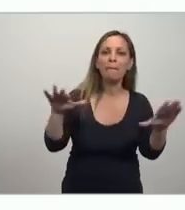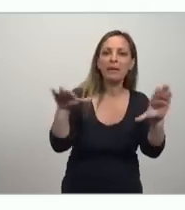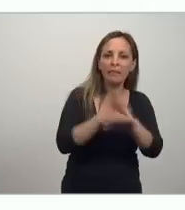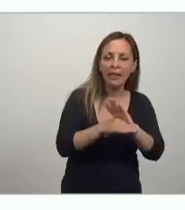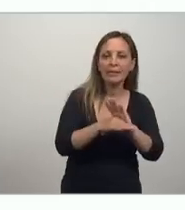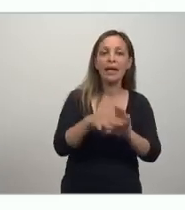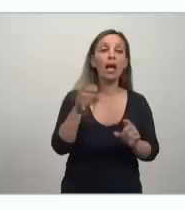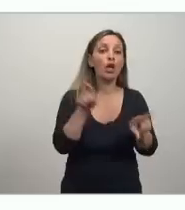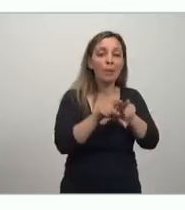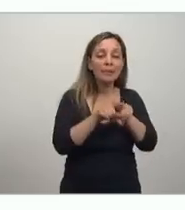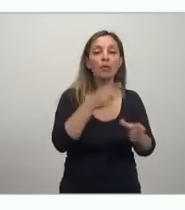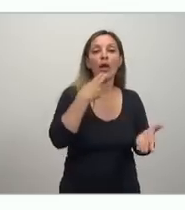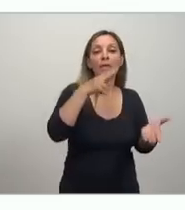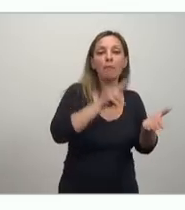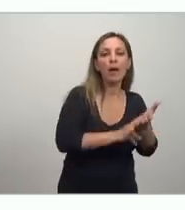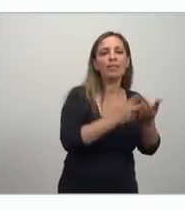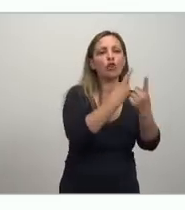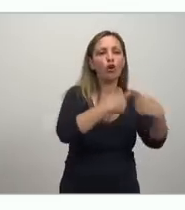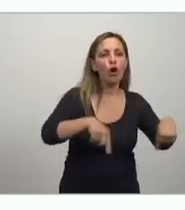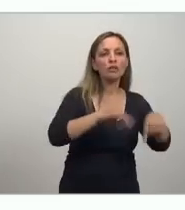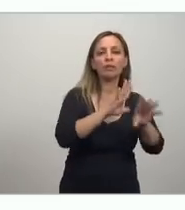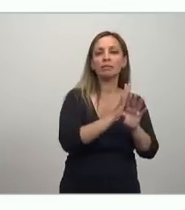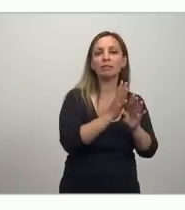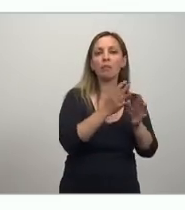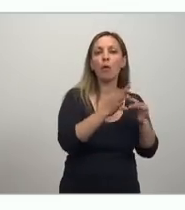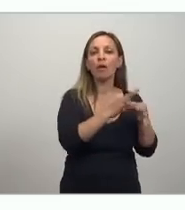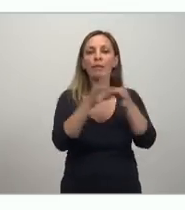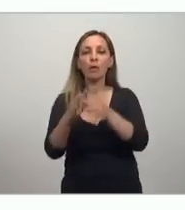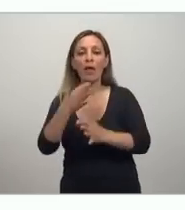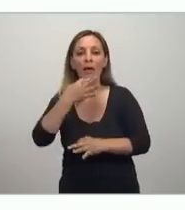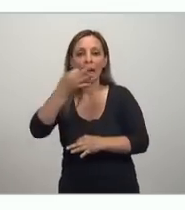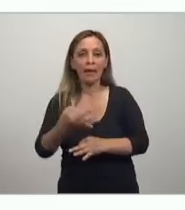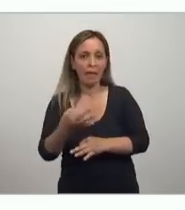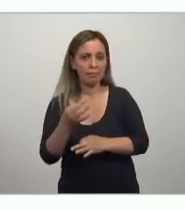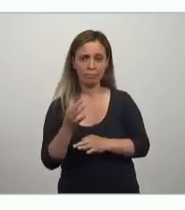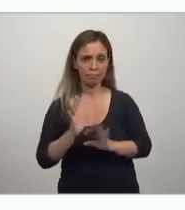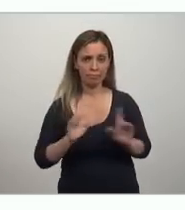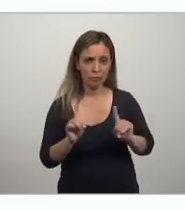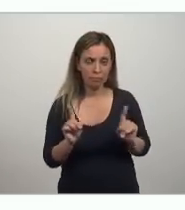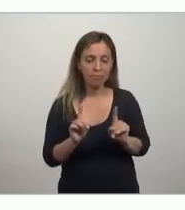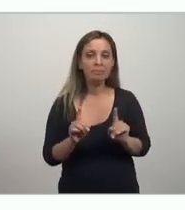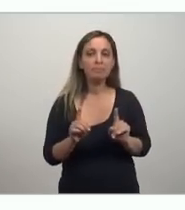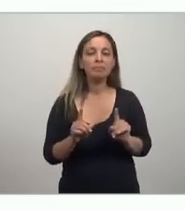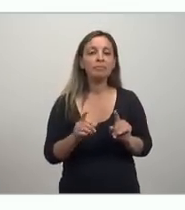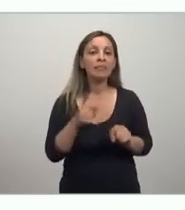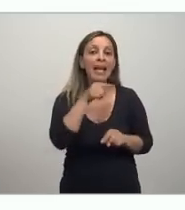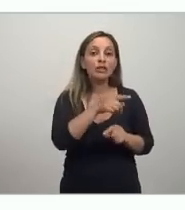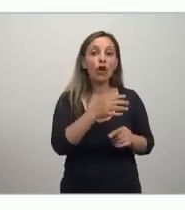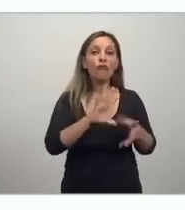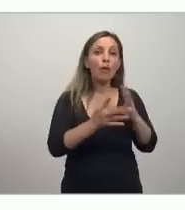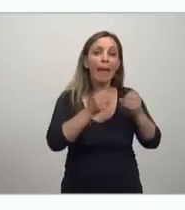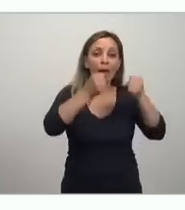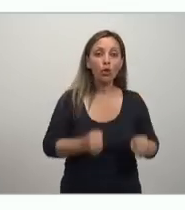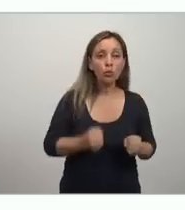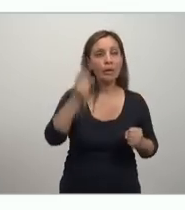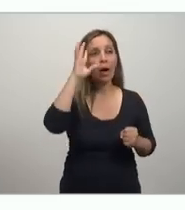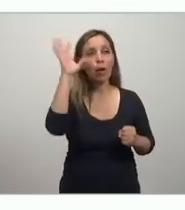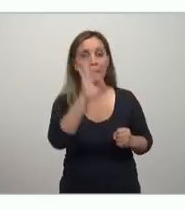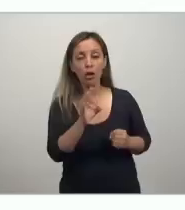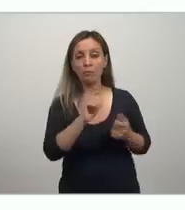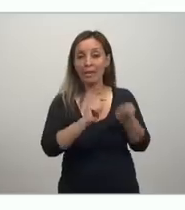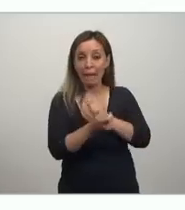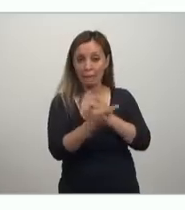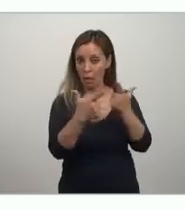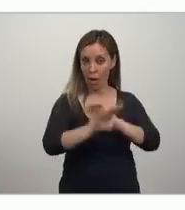reducción de impuestos cualquier emisión monetaria no tiene efectos reales y ellos pues van no van a cambiar su comportamiento en otras palabras la política